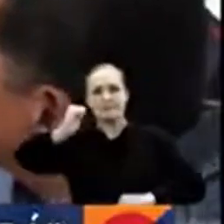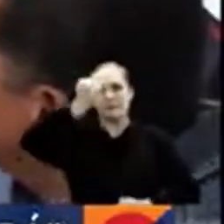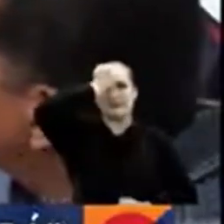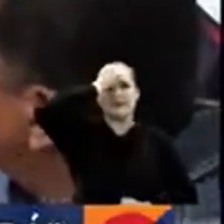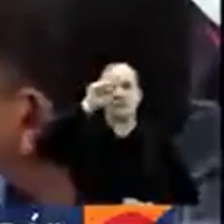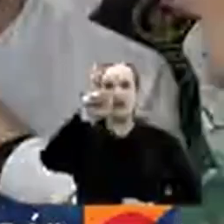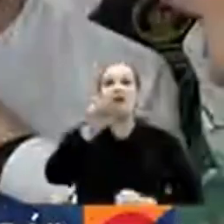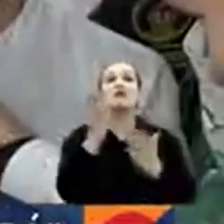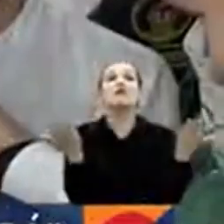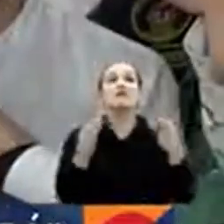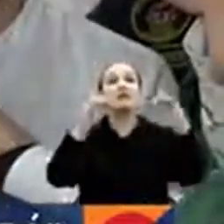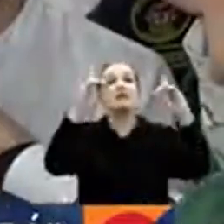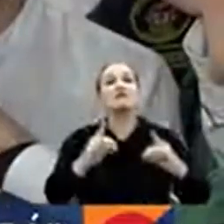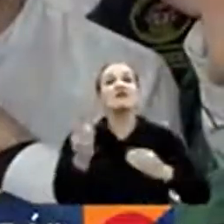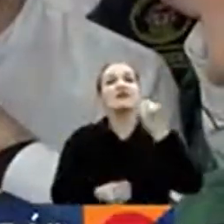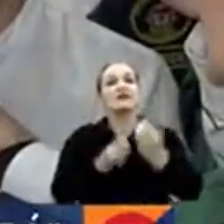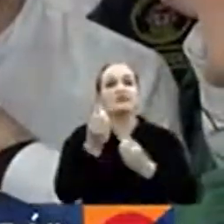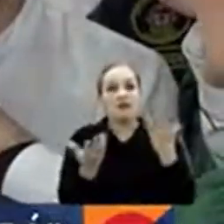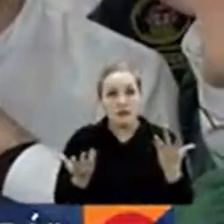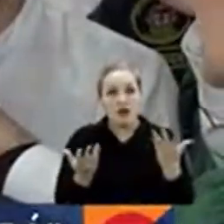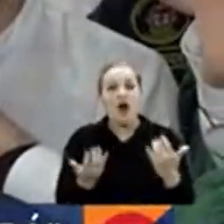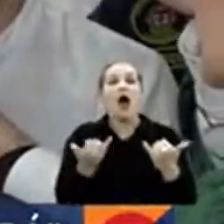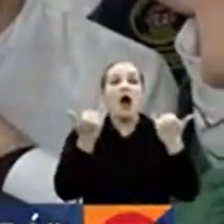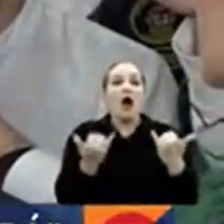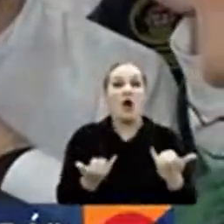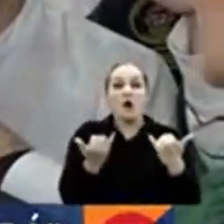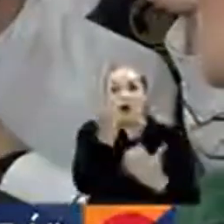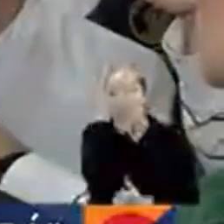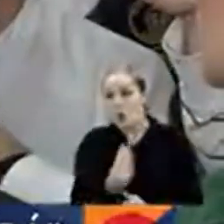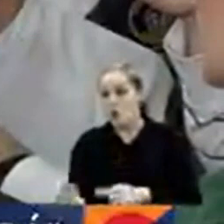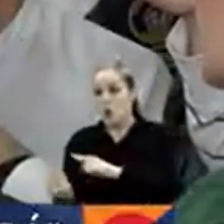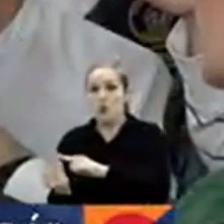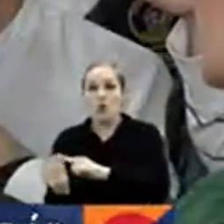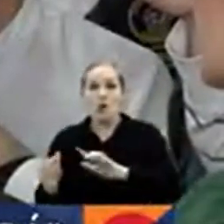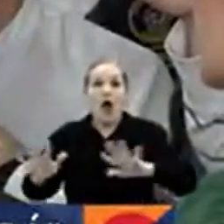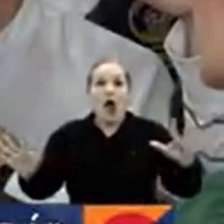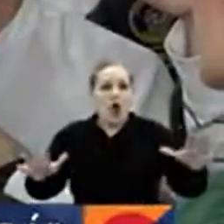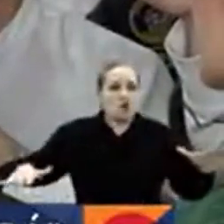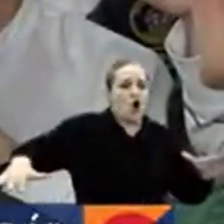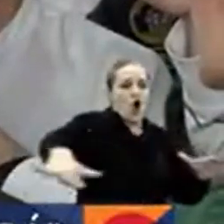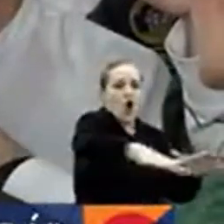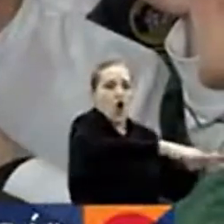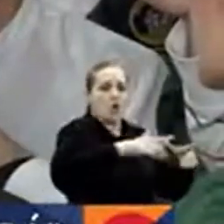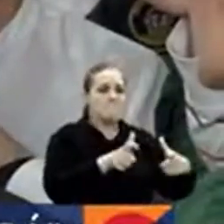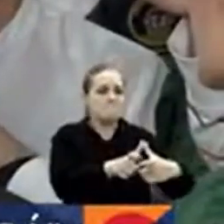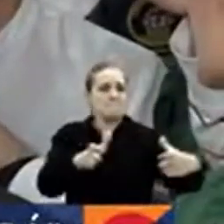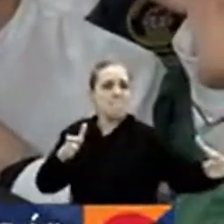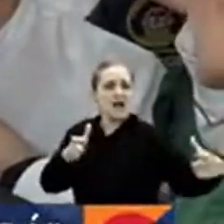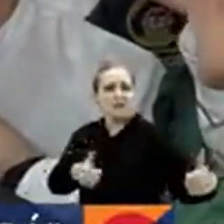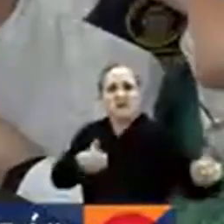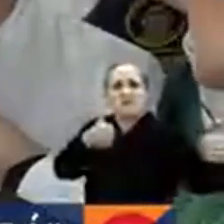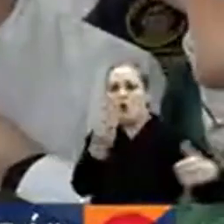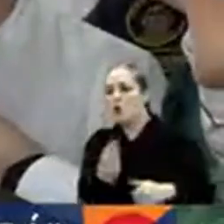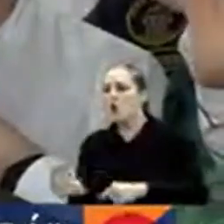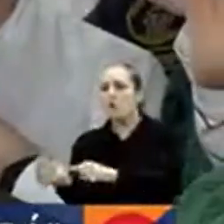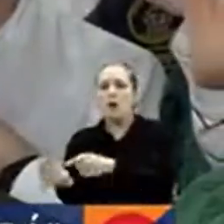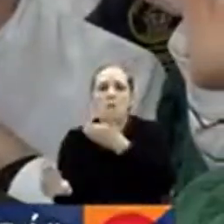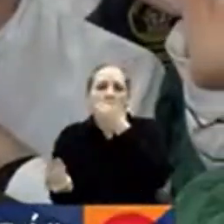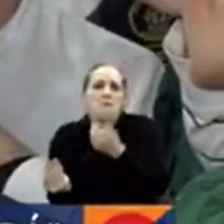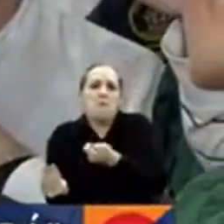una redefinición. Porque con el pretexto de ser solo una parte del Estado Mayor Central,